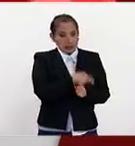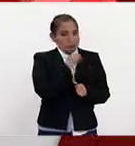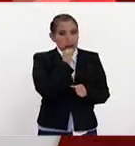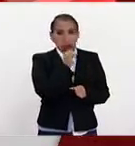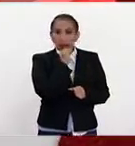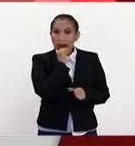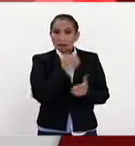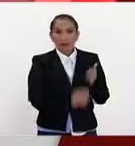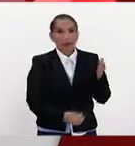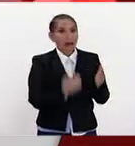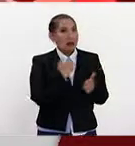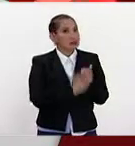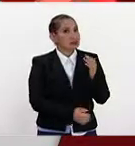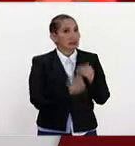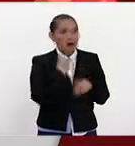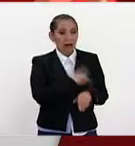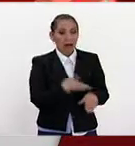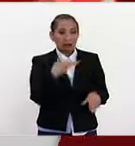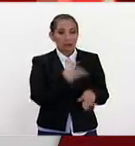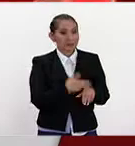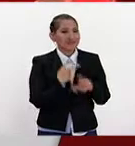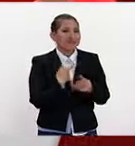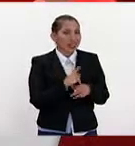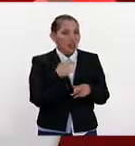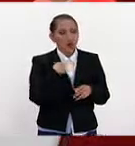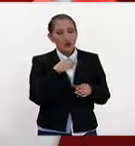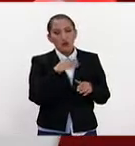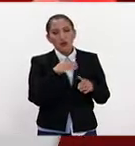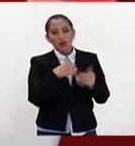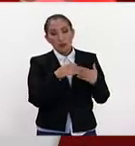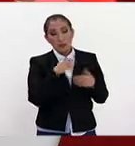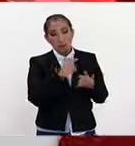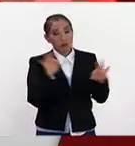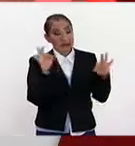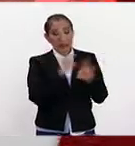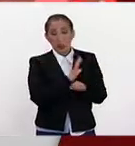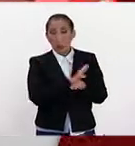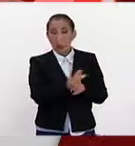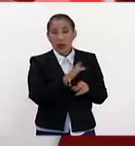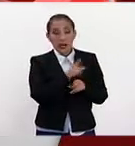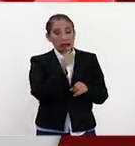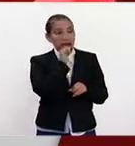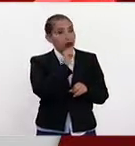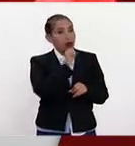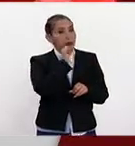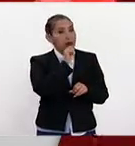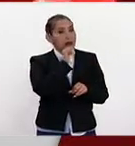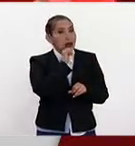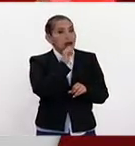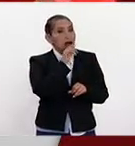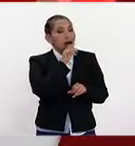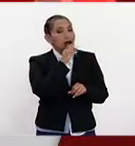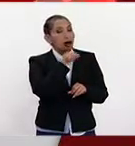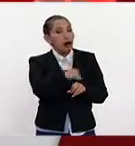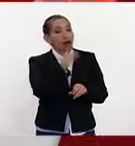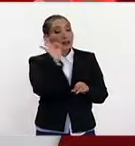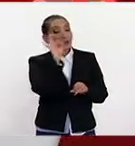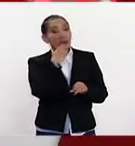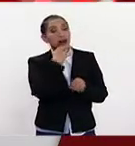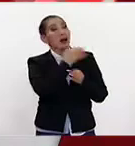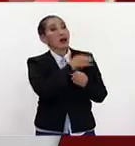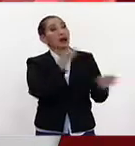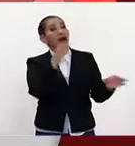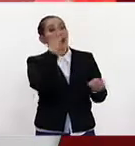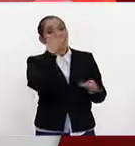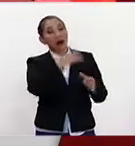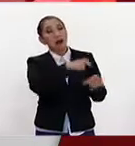concluido el proceso. Pero más aún todavía, que es muy importante, todavía no hemos tenido un momento en el que él anuncia una posible denuncia